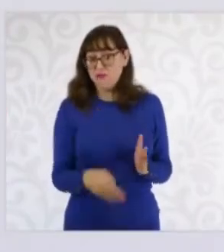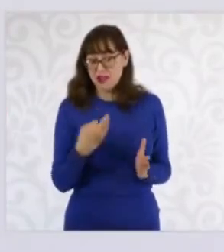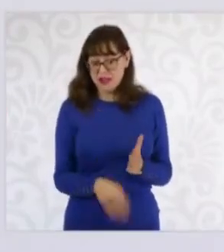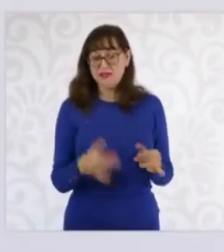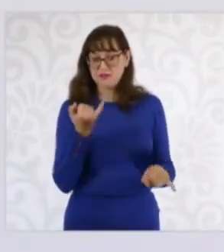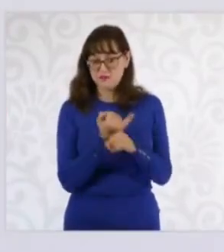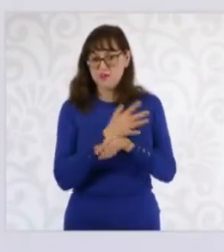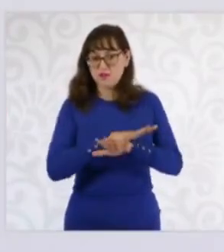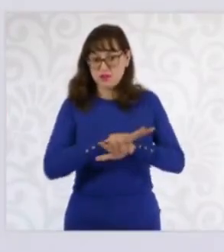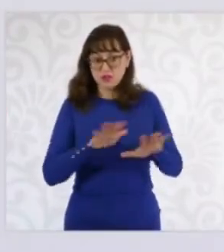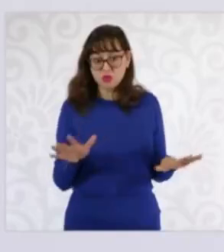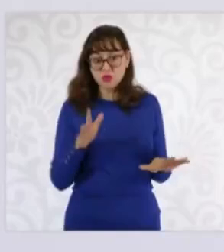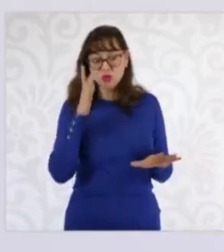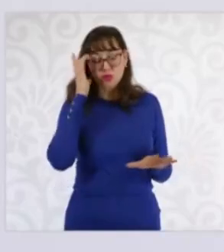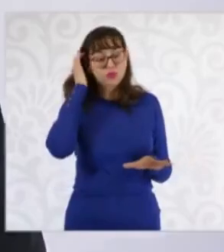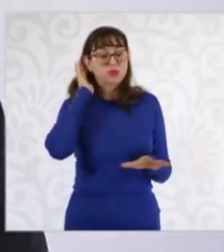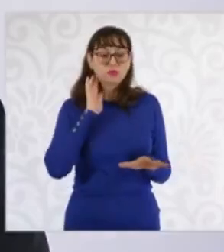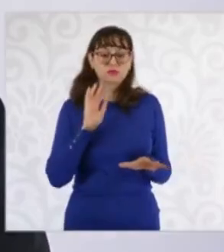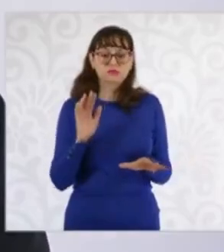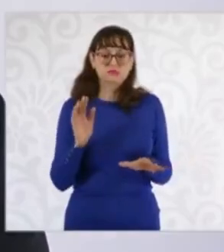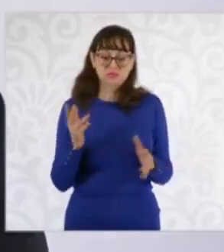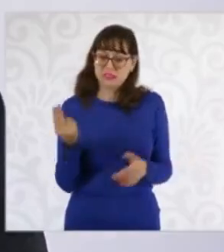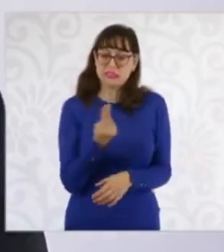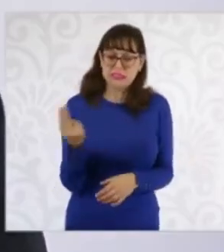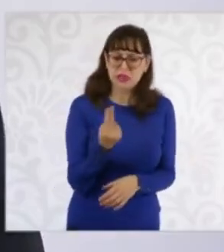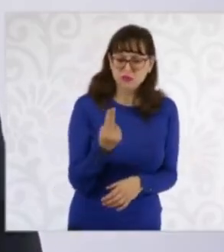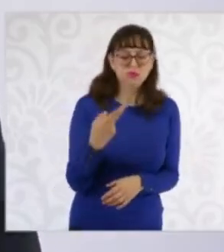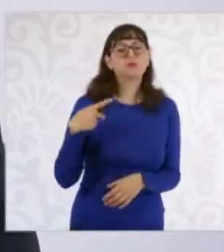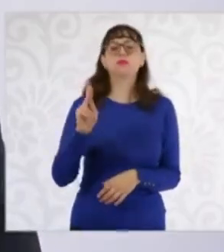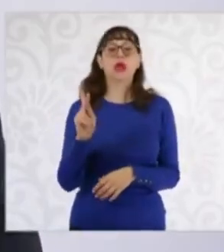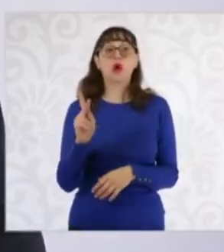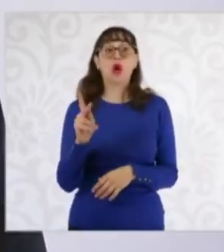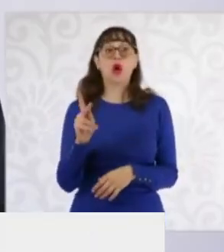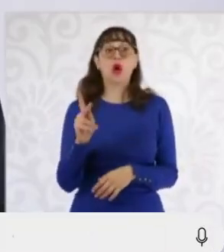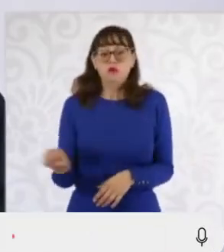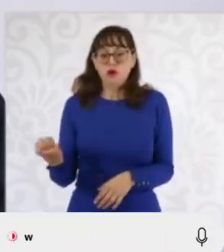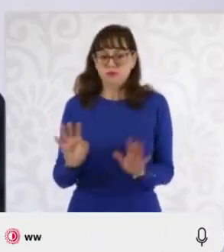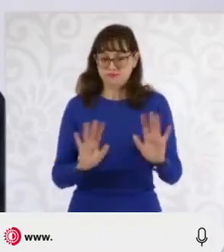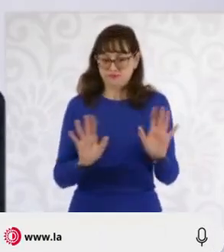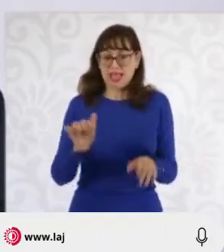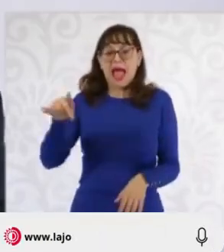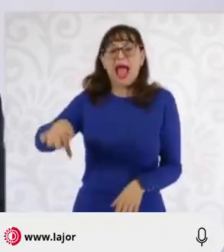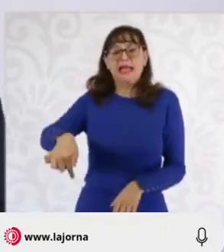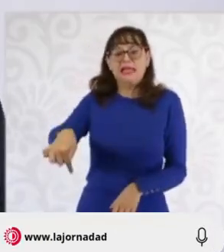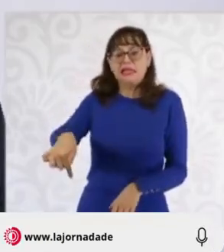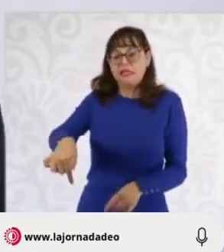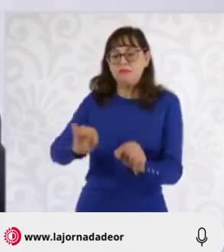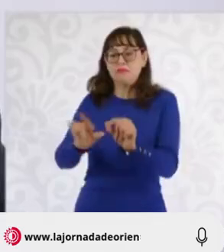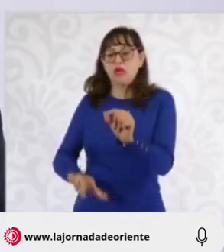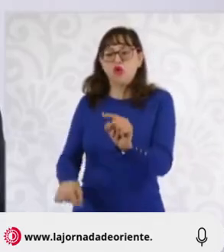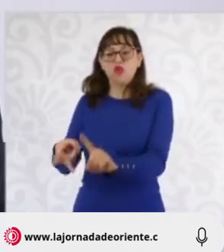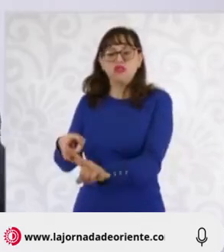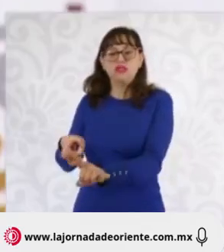que son útiles, pero no son fundamentales. Es decir, el secuestro está probado y nosotros tenemos toda